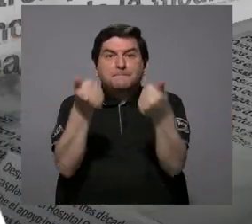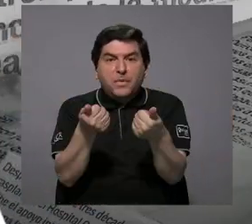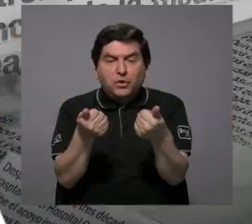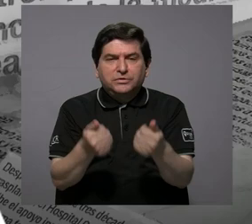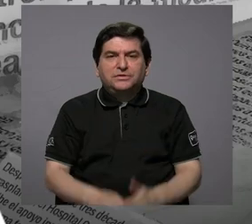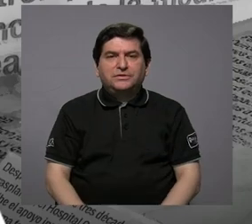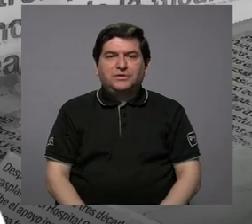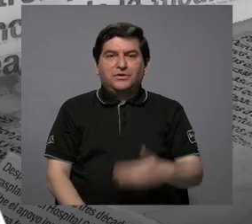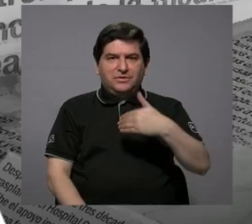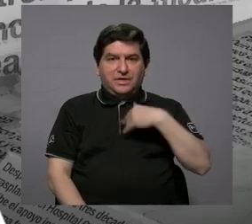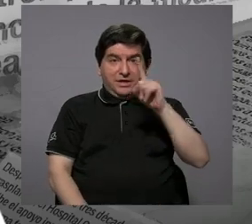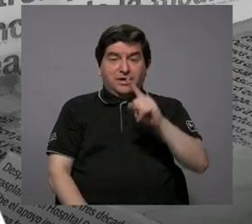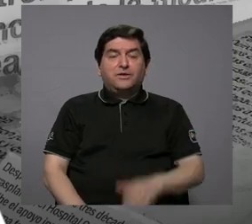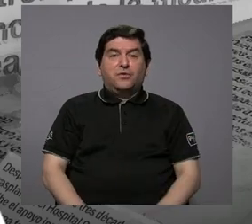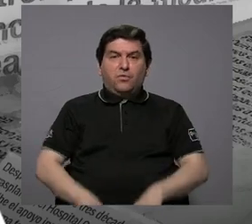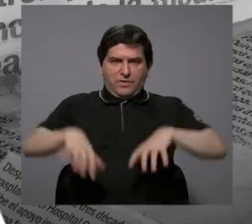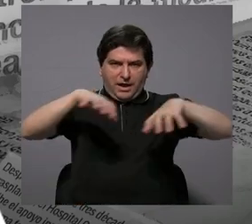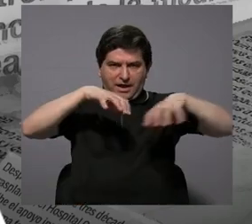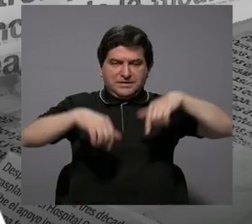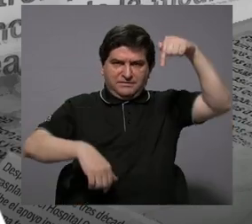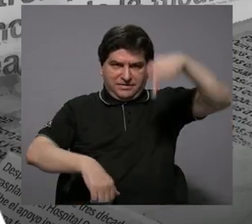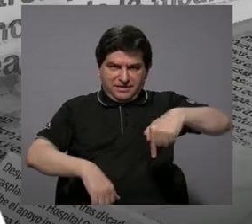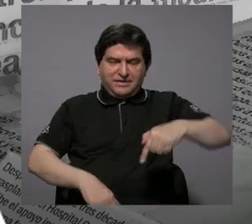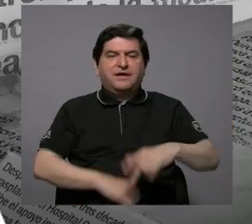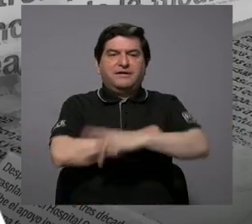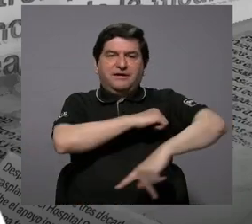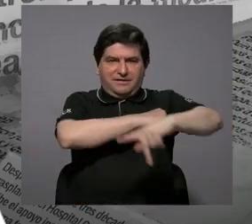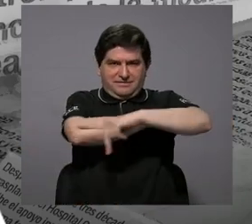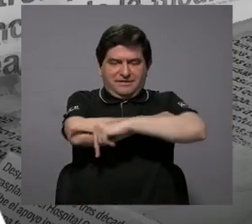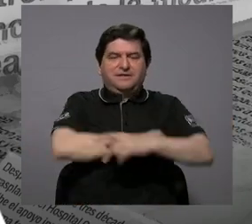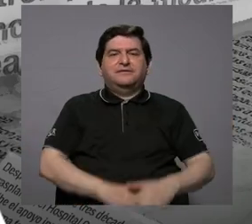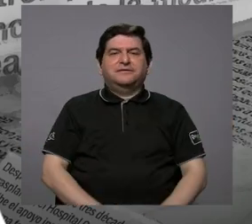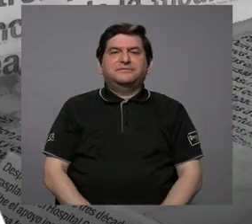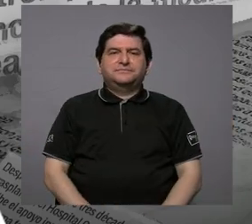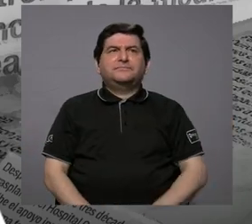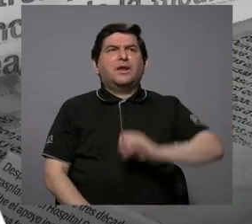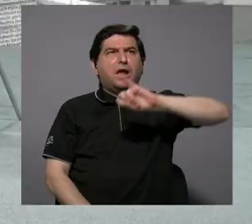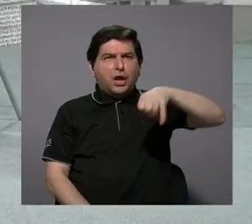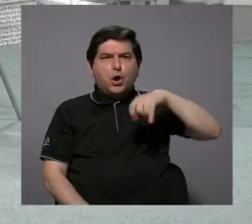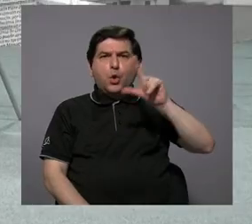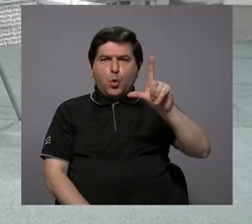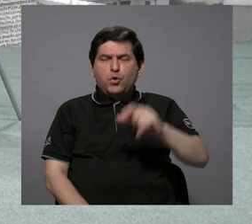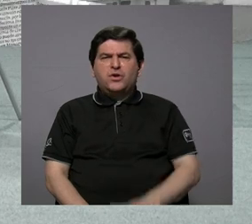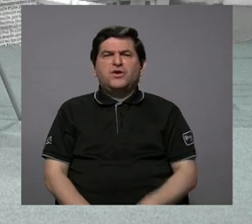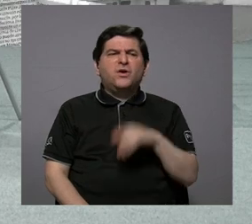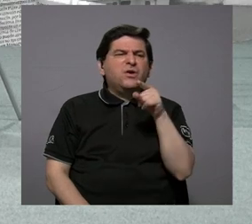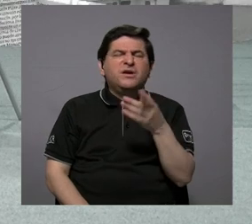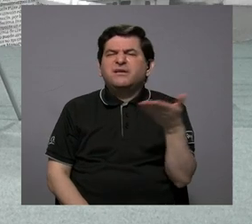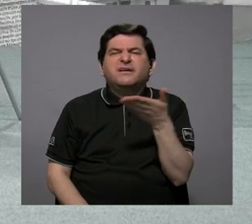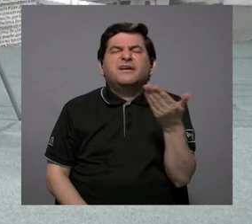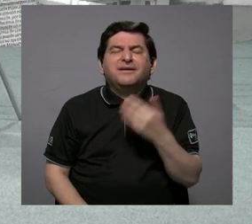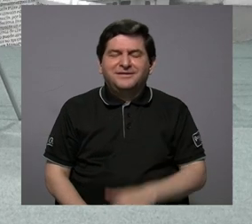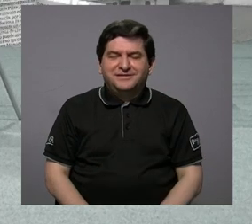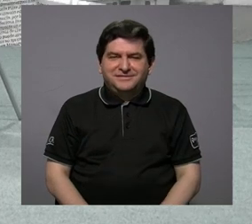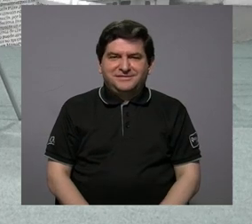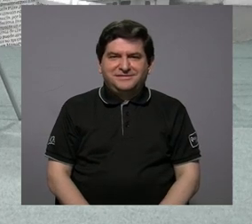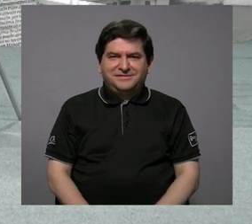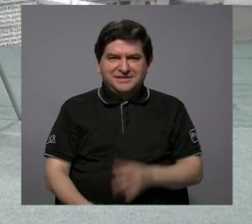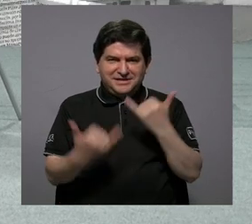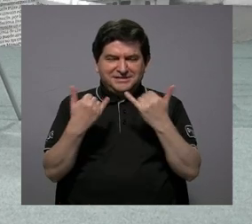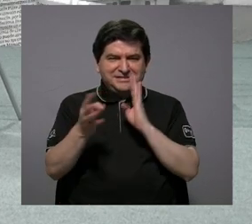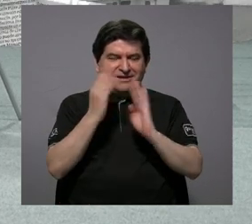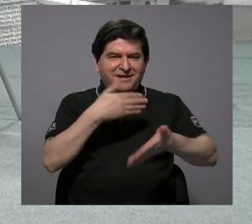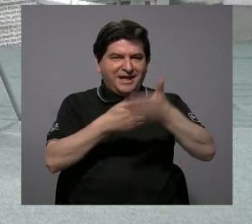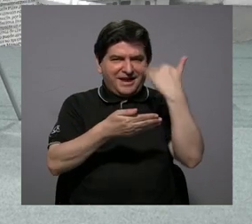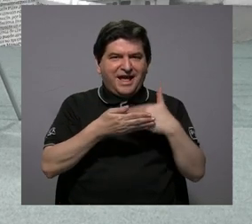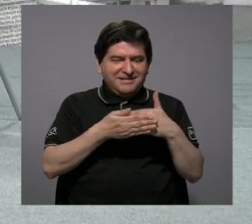vamos a tener, de hecho, un encuentro acá en el país en julio. Cuéntenos de qué se trata, porque habíamos conversado